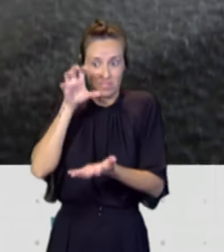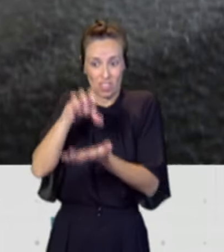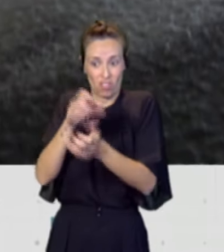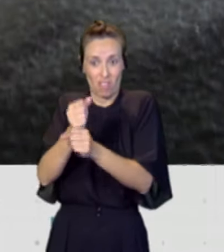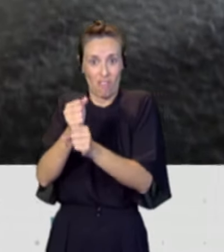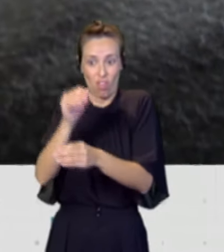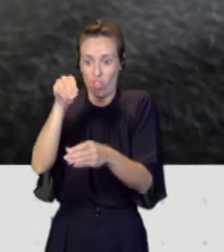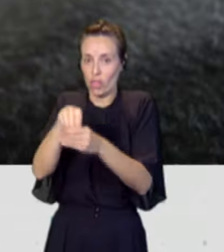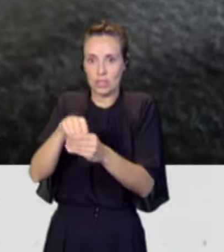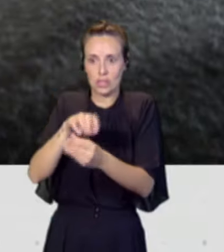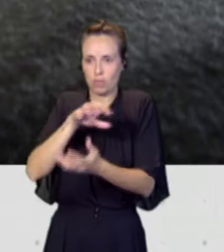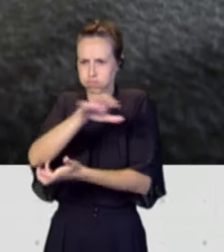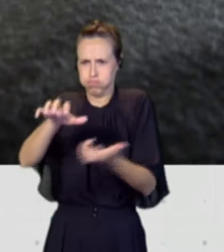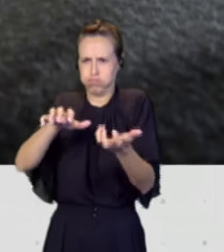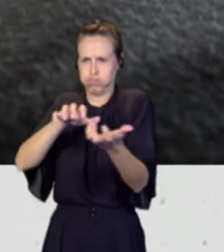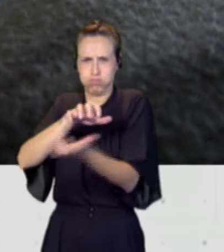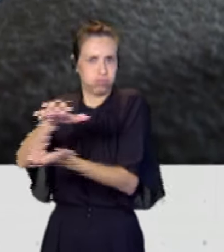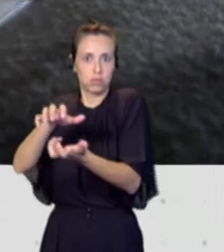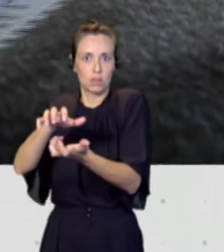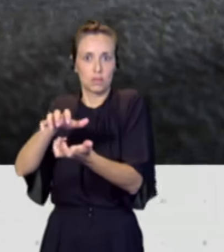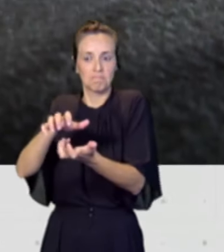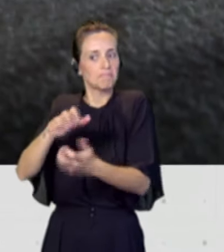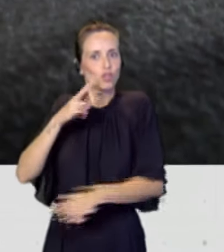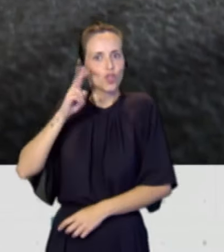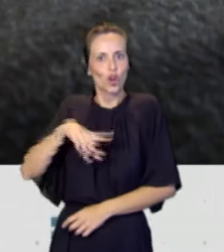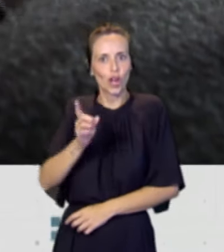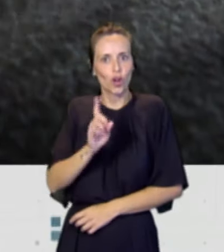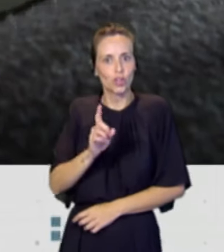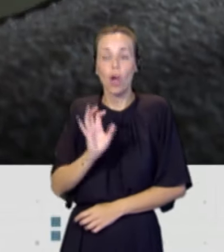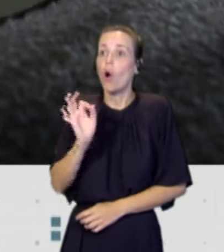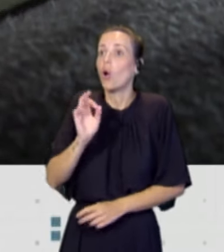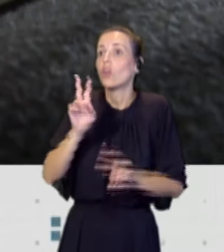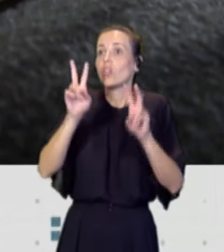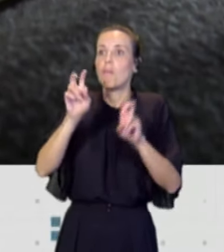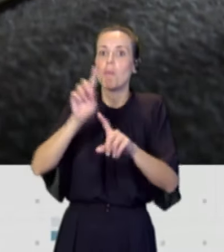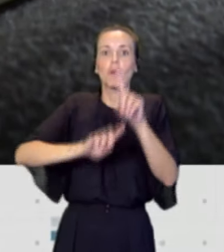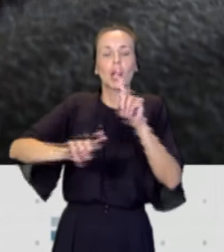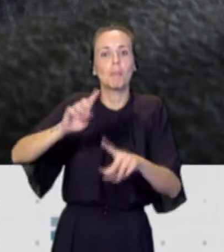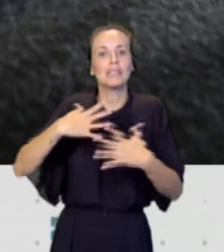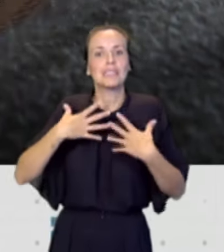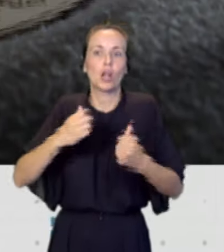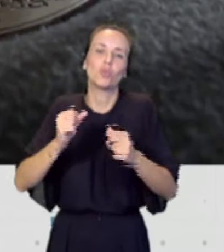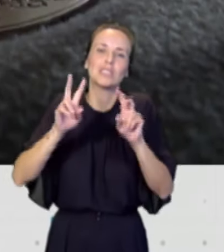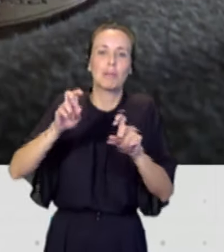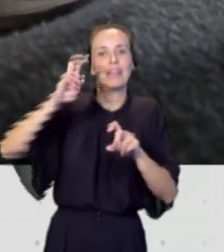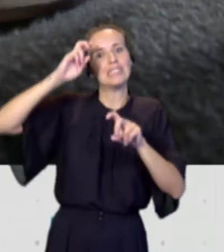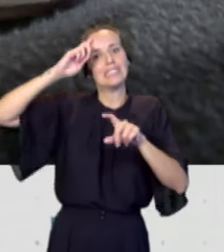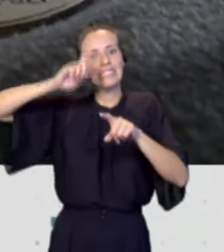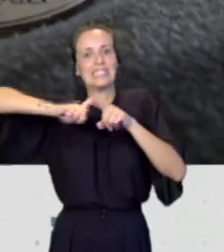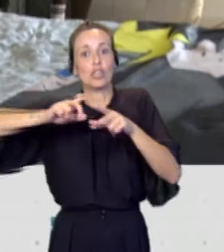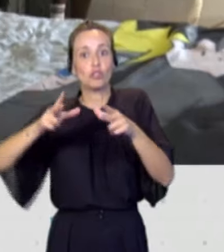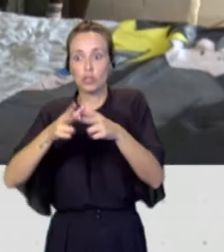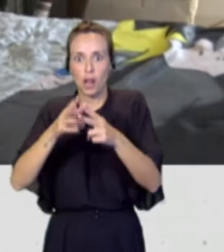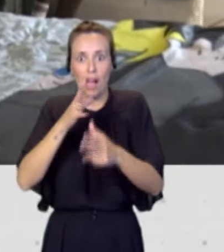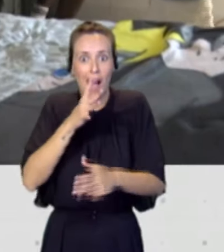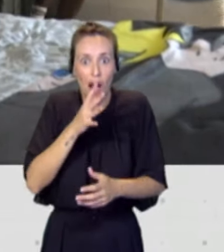infinidad de problemas para la salud, de aspecto psicosocial que actualmente se ignora.